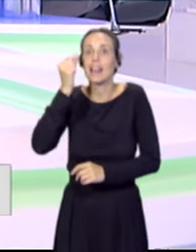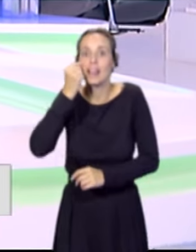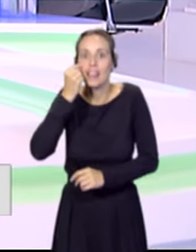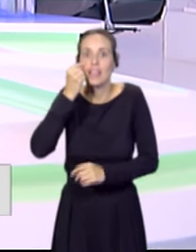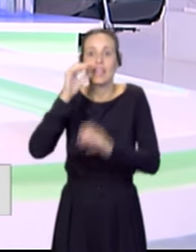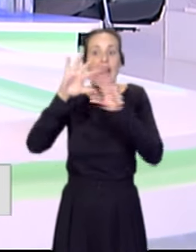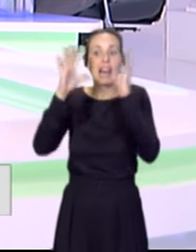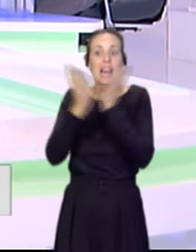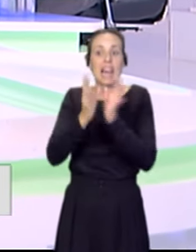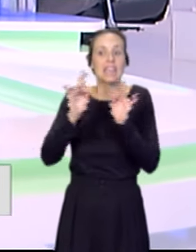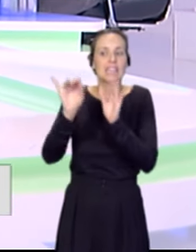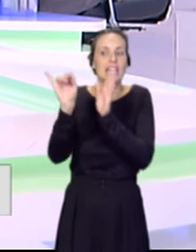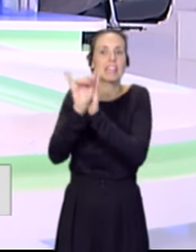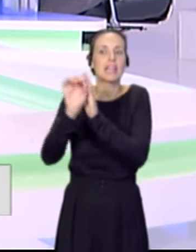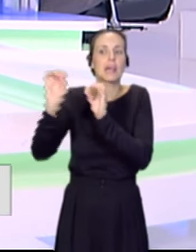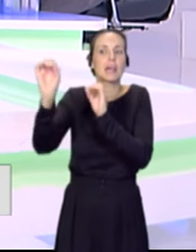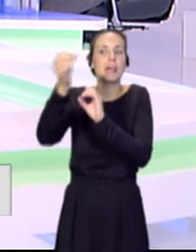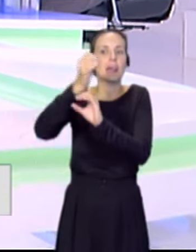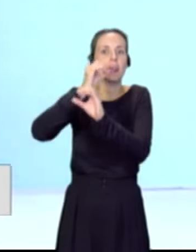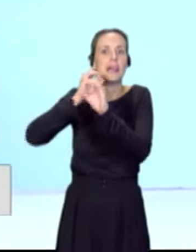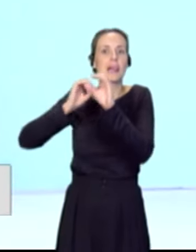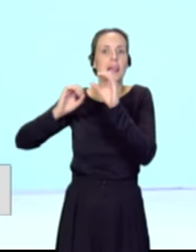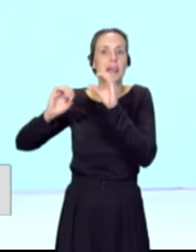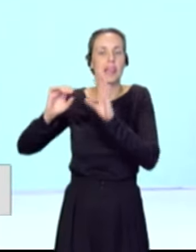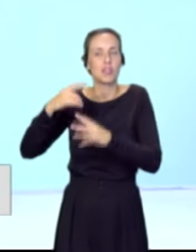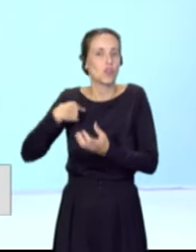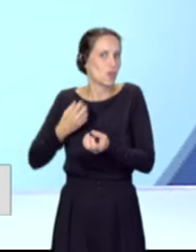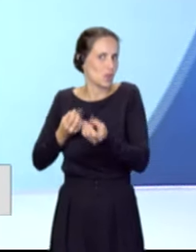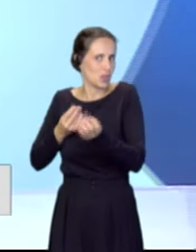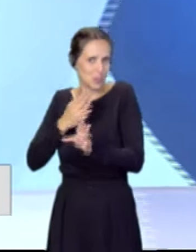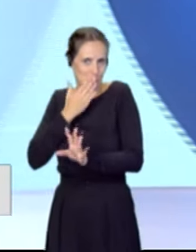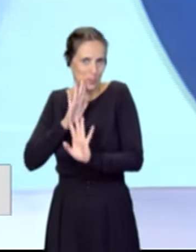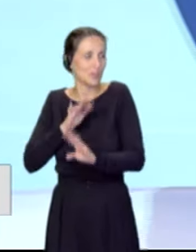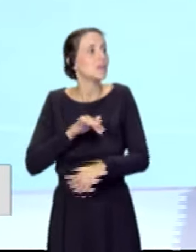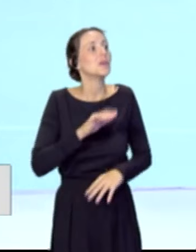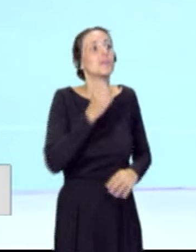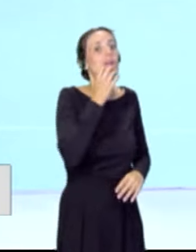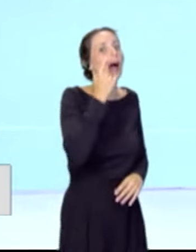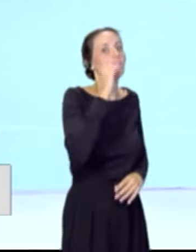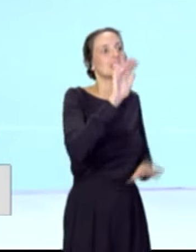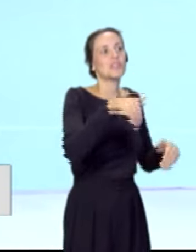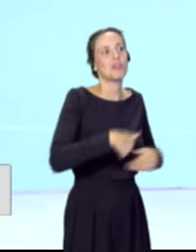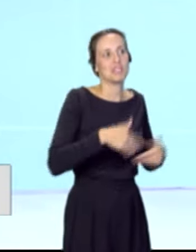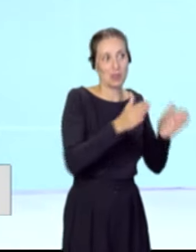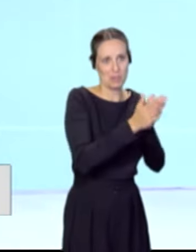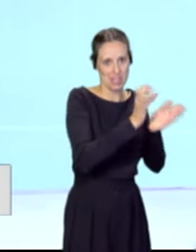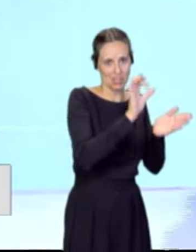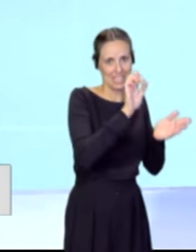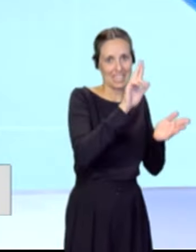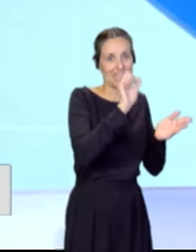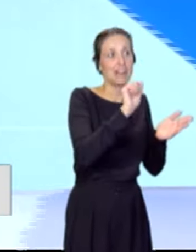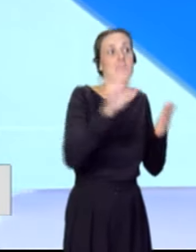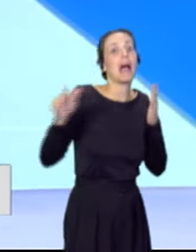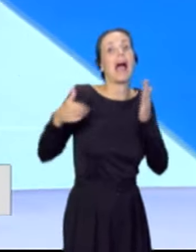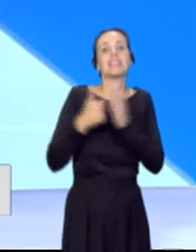corresponde ni contarla. Bueno, pues a ver si regresa Miquel Serra alguna otra vez, pero hasta entonces hemos tenido a Antonio Maudes, que nos ha contado esa fantástica